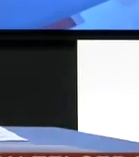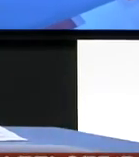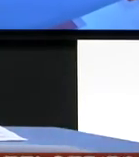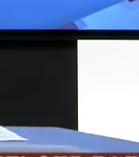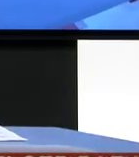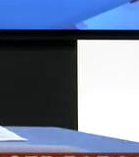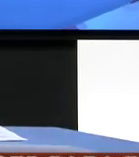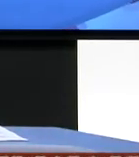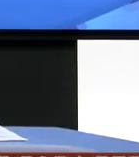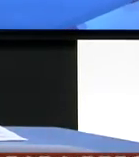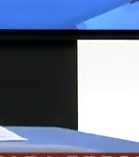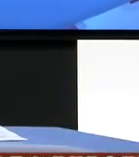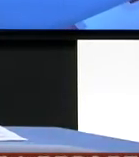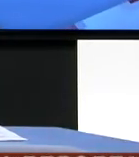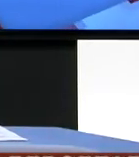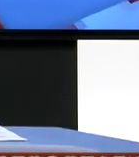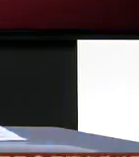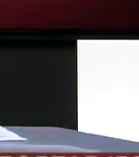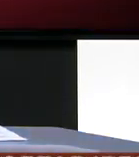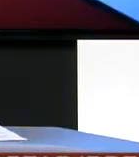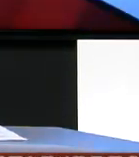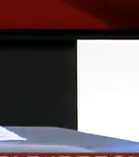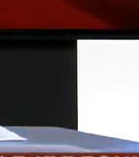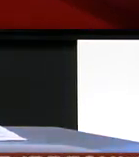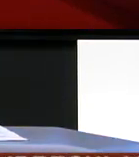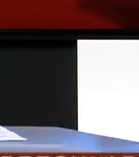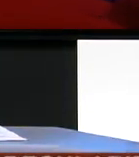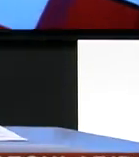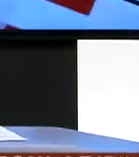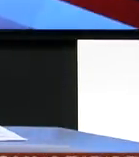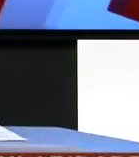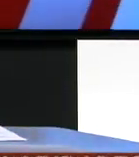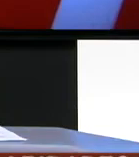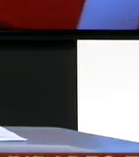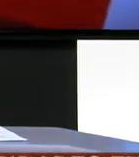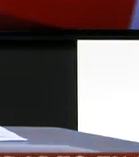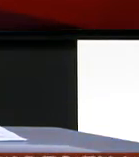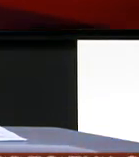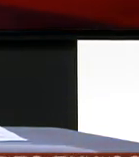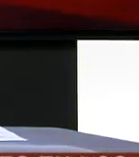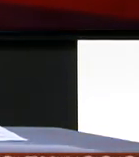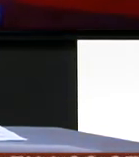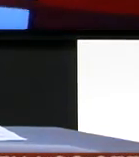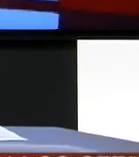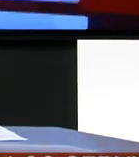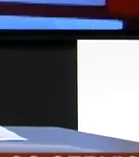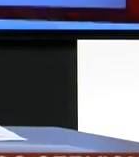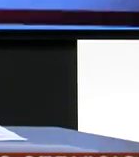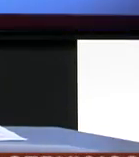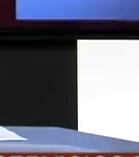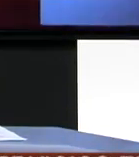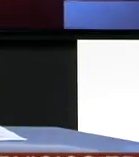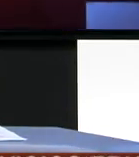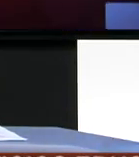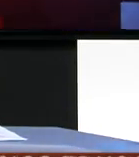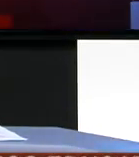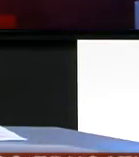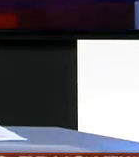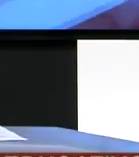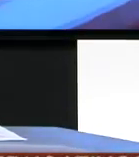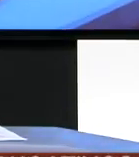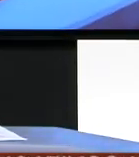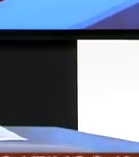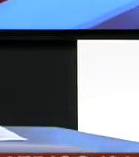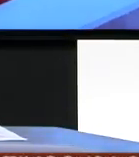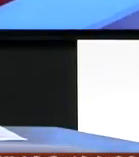evento aeronáutico o espacial con las últimas novedades y tecnologías de lo que está pasando en este pues en este interesante